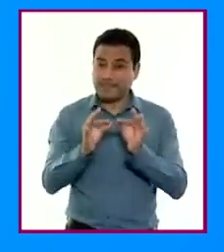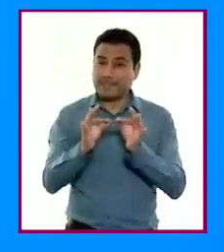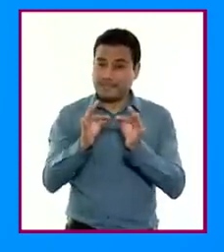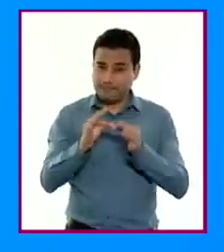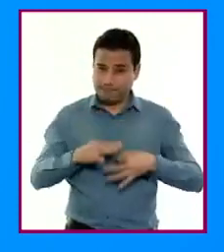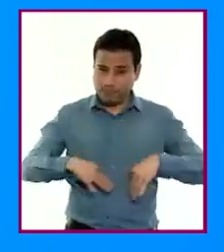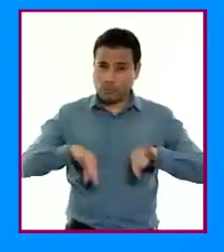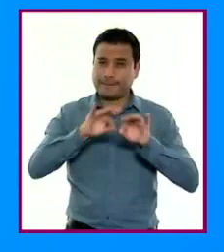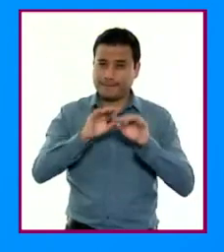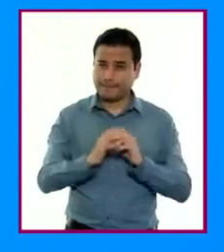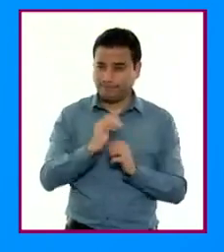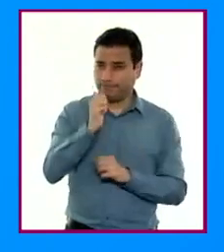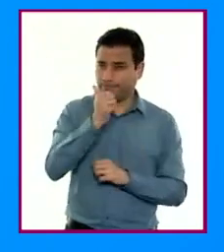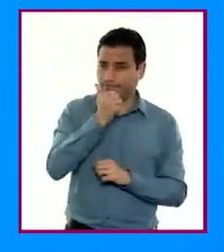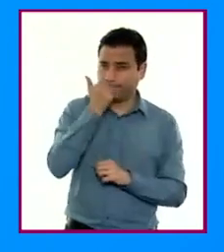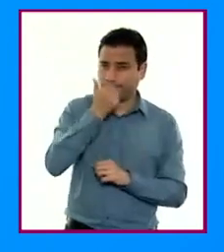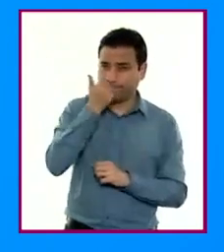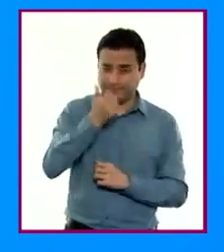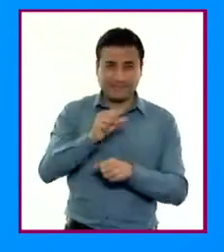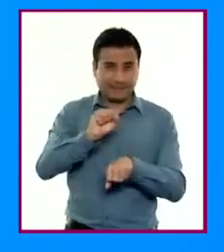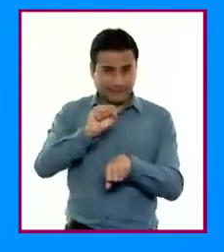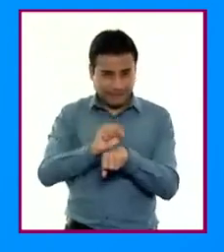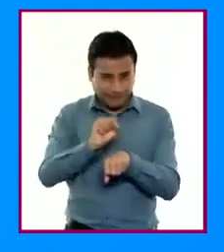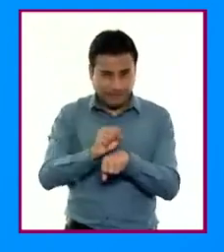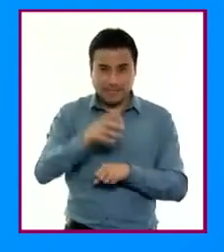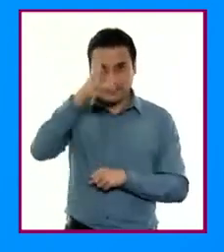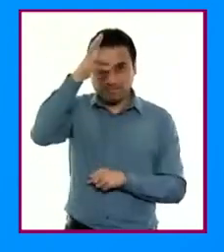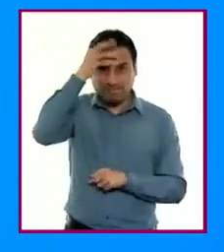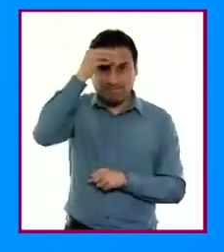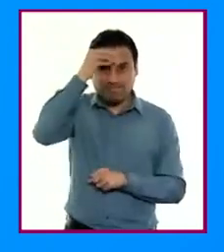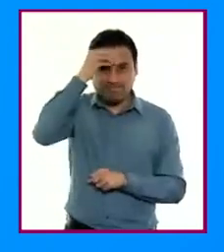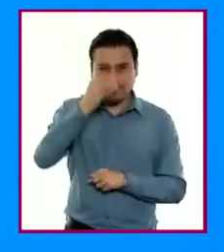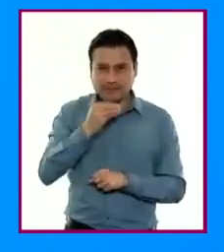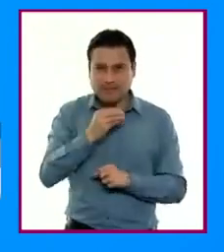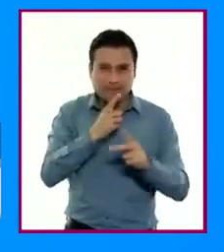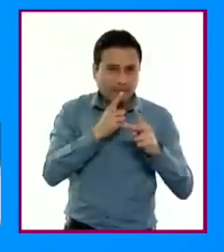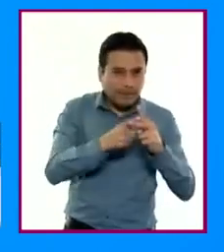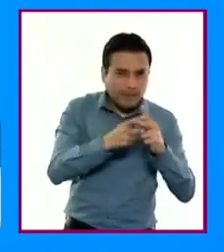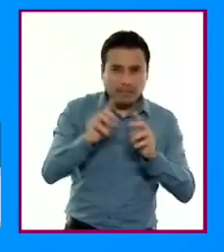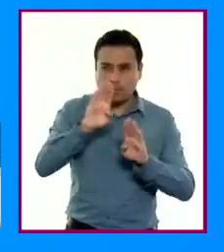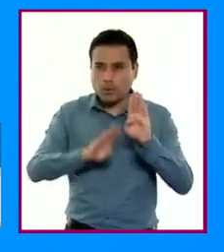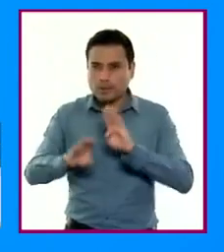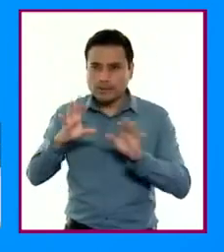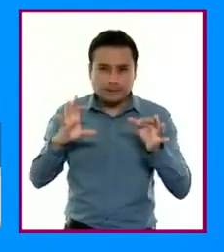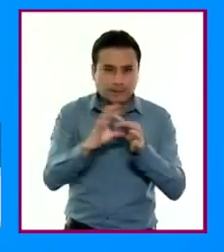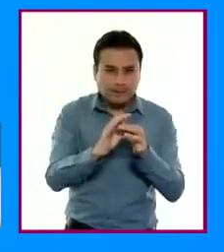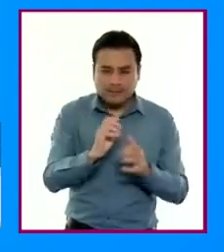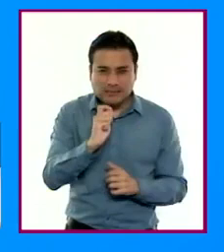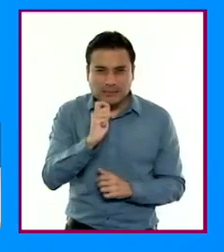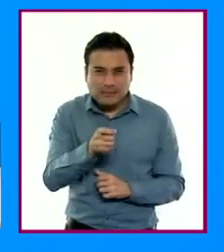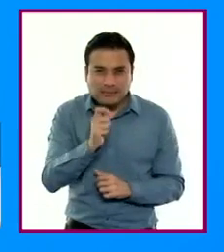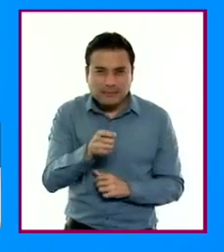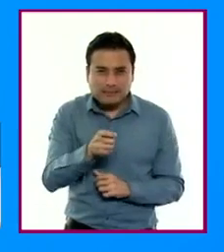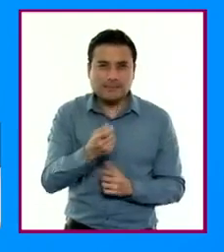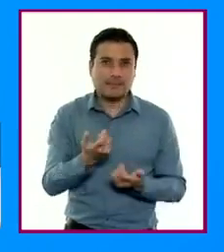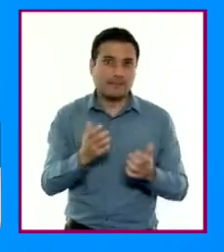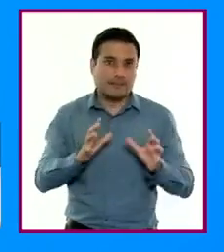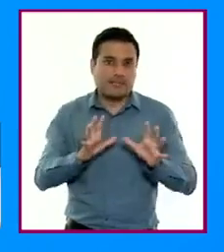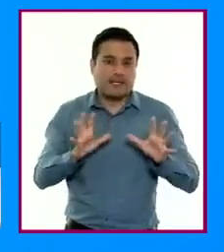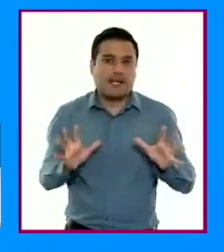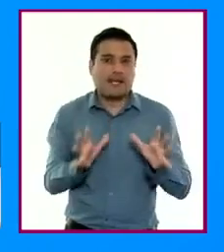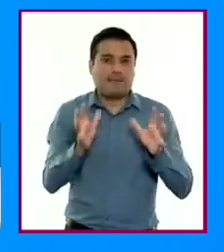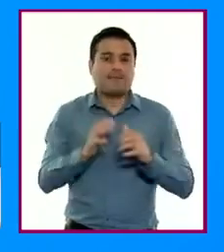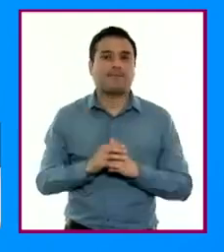por lo que es importante introducir a las y los estudiantes de secundaria en este tipo de relaciones interdisciplinarias,